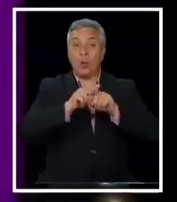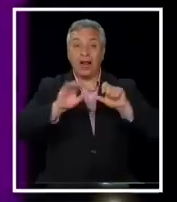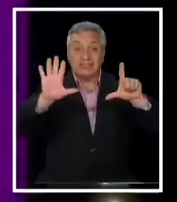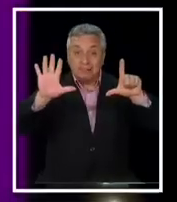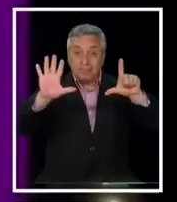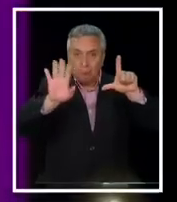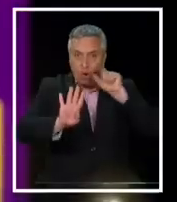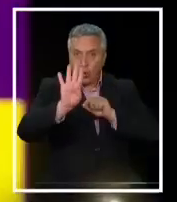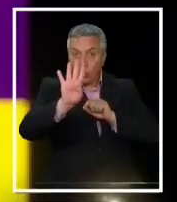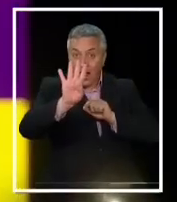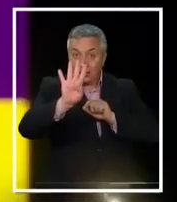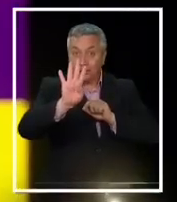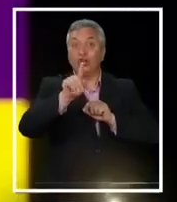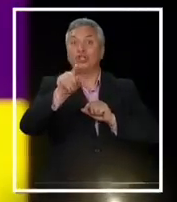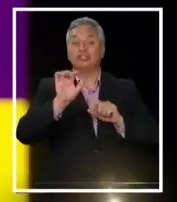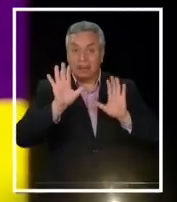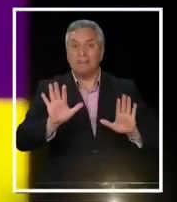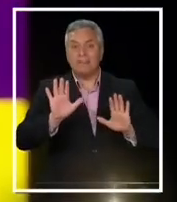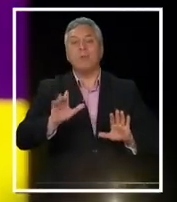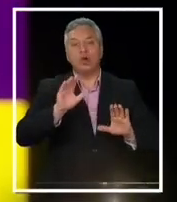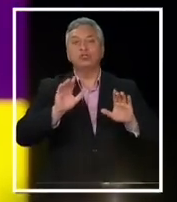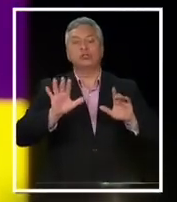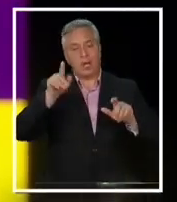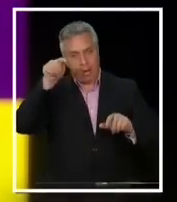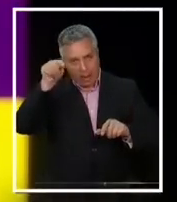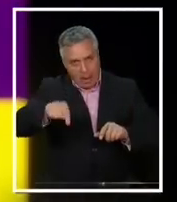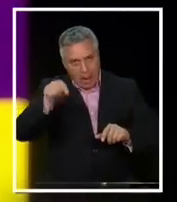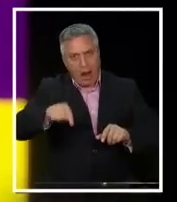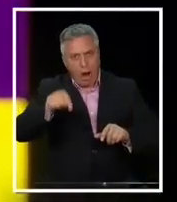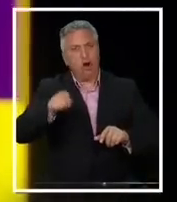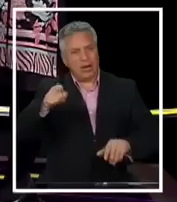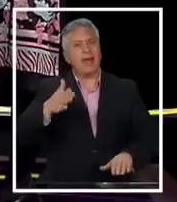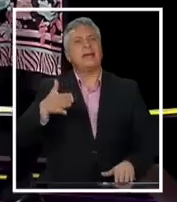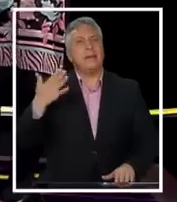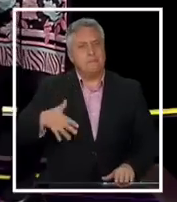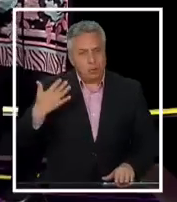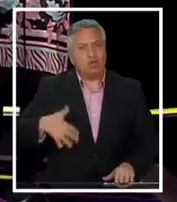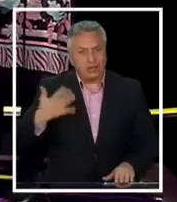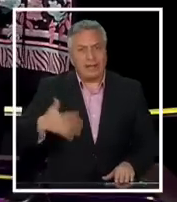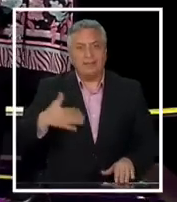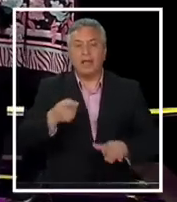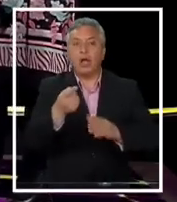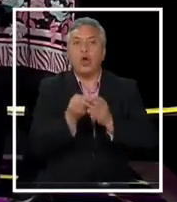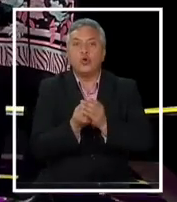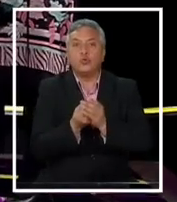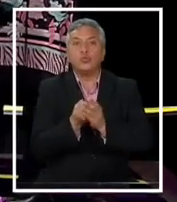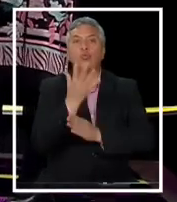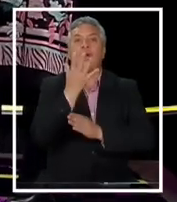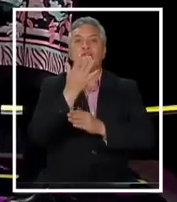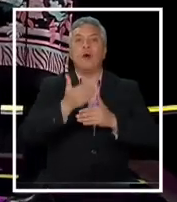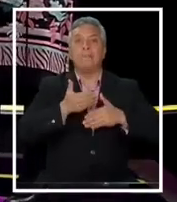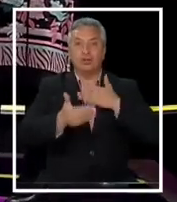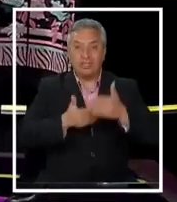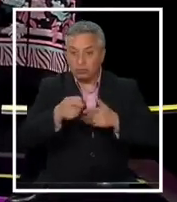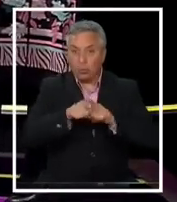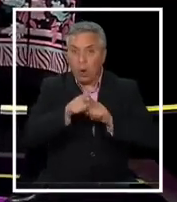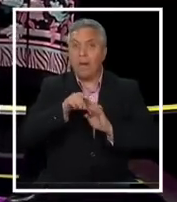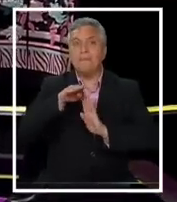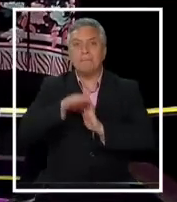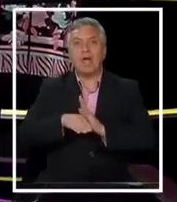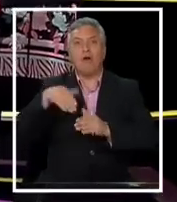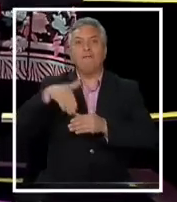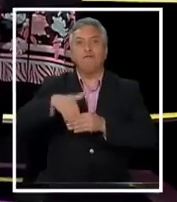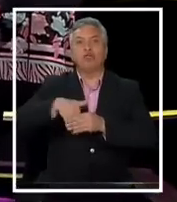y Paulina es abogada, así que lo sabe, es una reforma muy importante para habilitar un nuevo proceso porque obviamente se van a necesitar menos fotos para